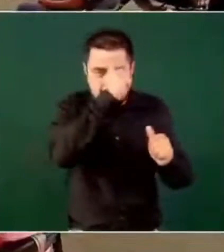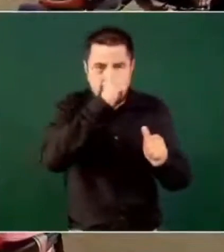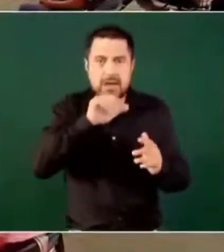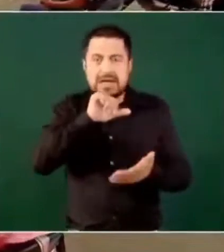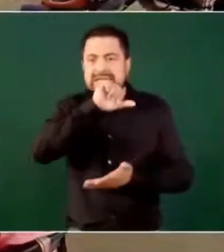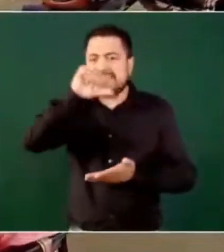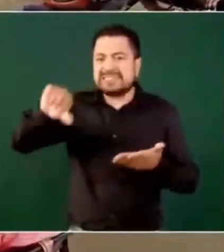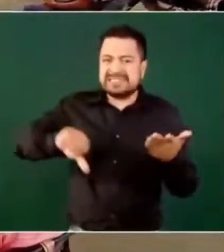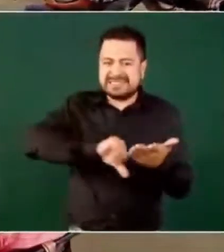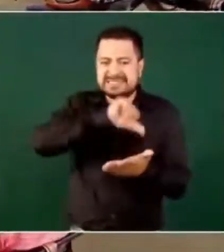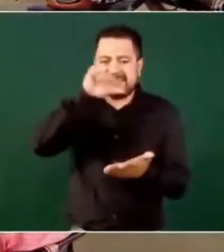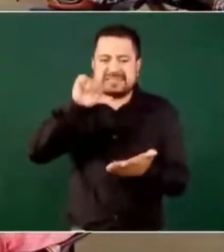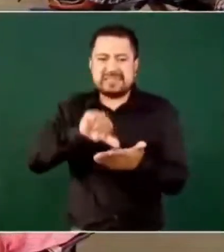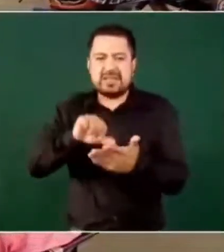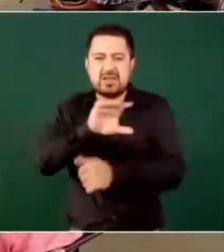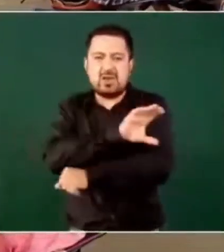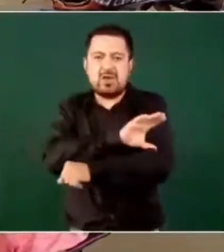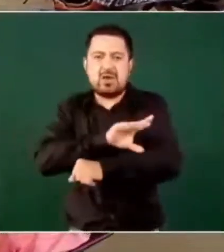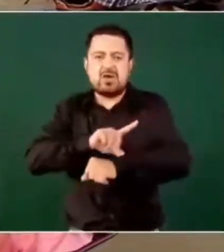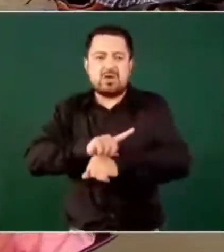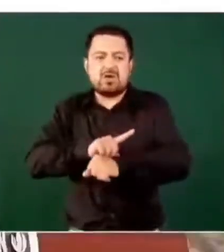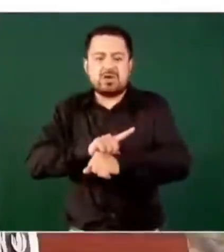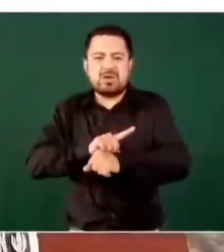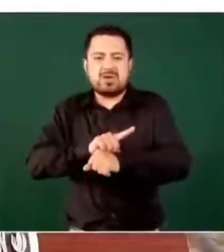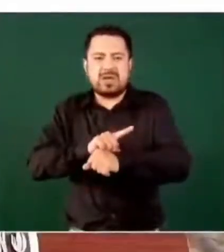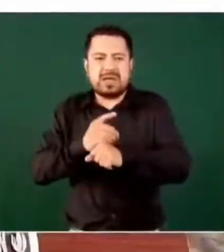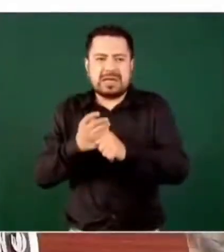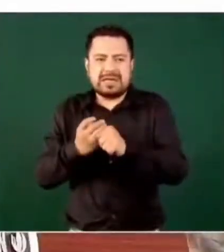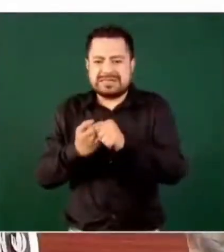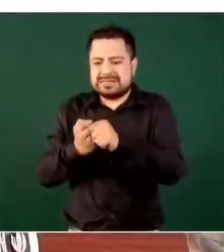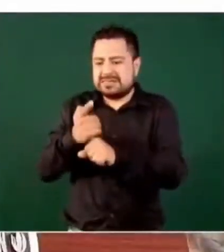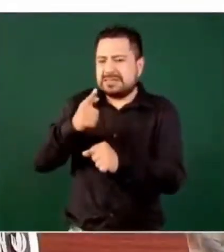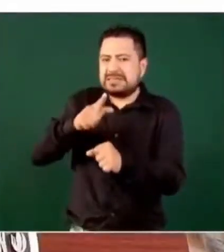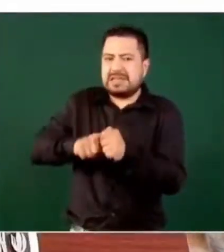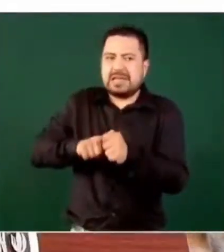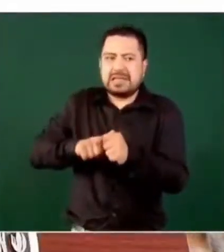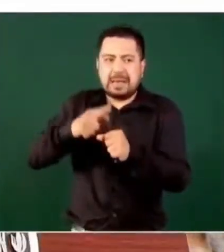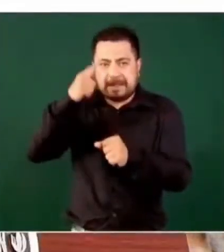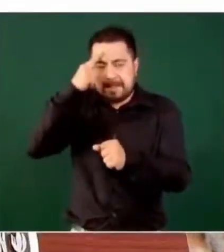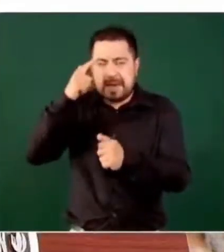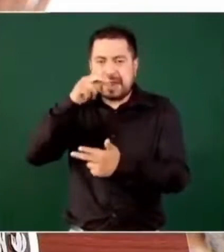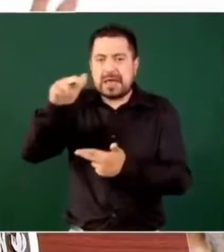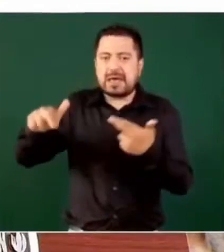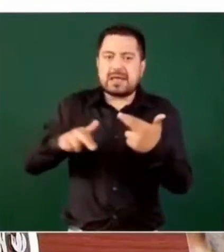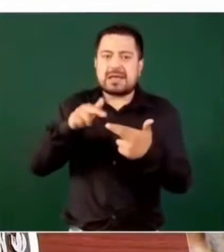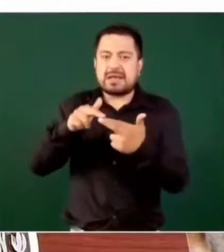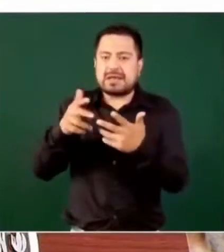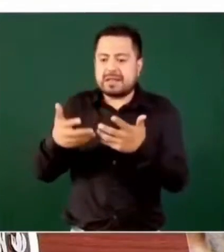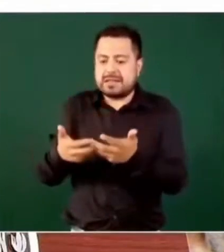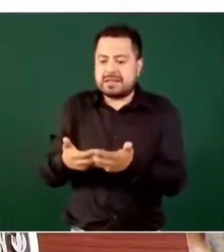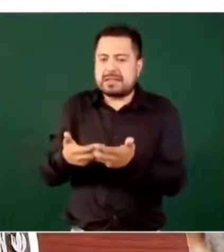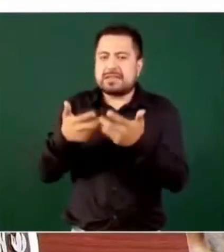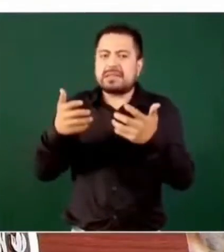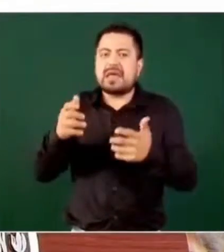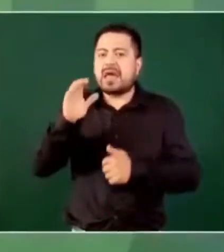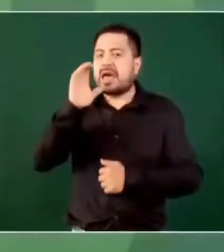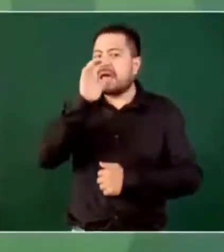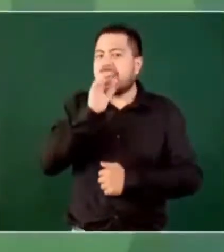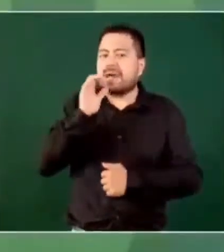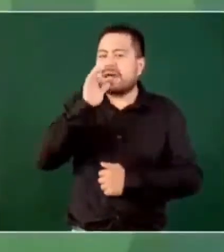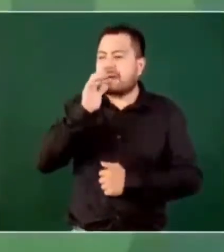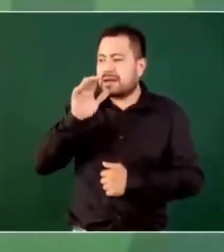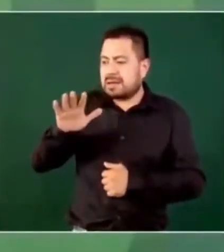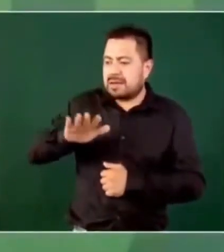coordinador de operaciones interestatales para la región de la Tierra Caliente. Nosotros